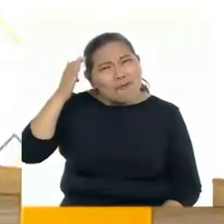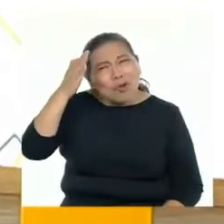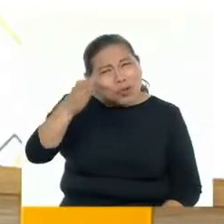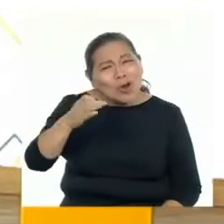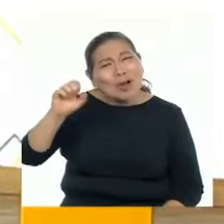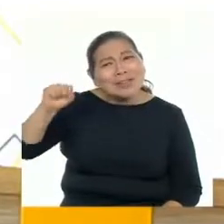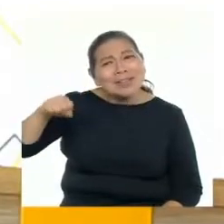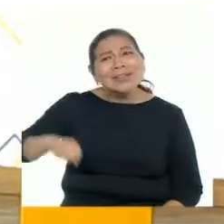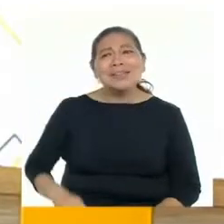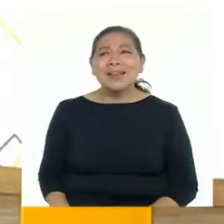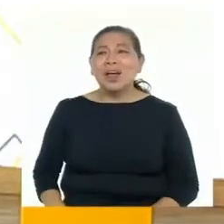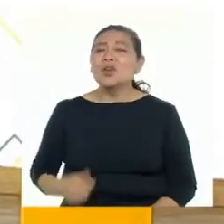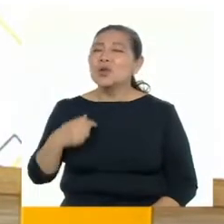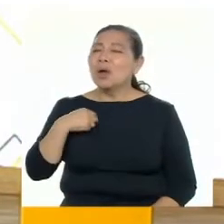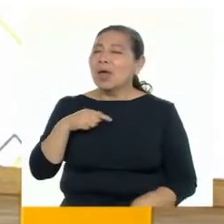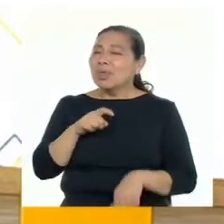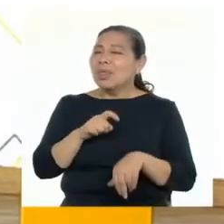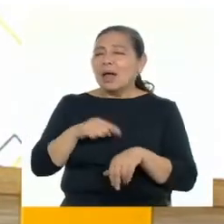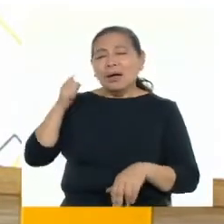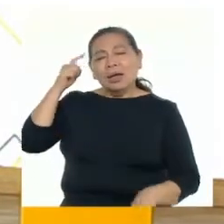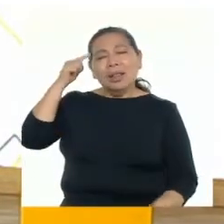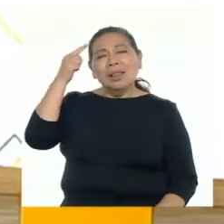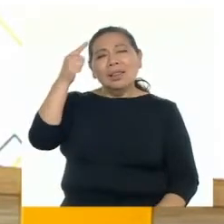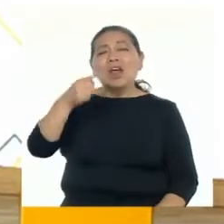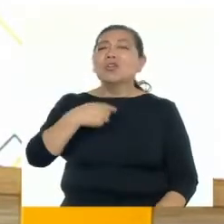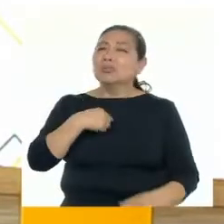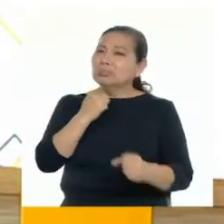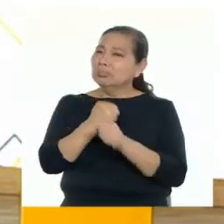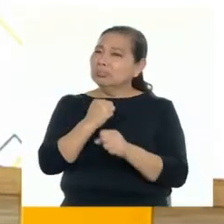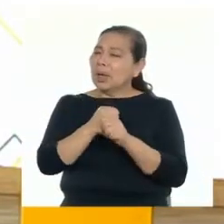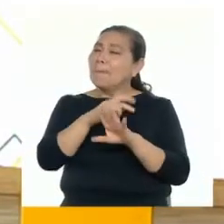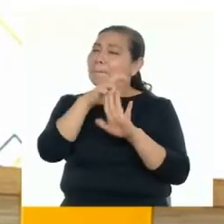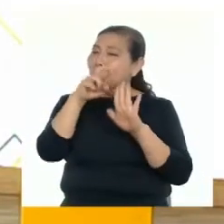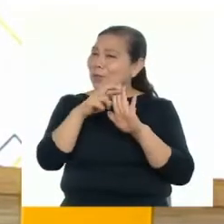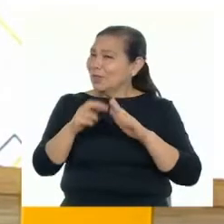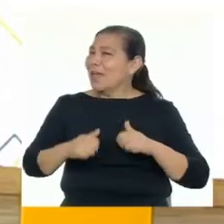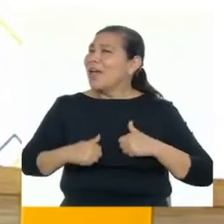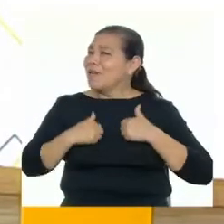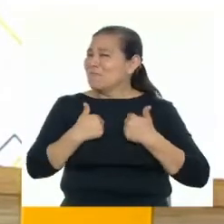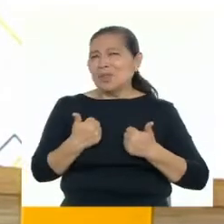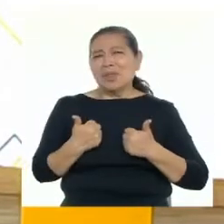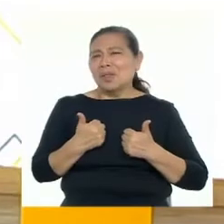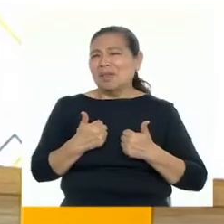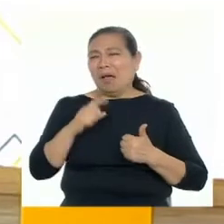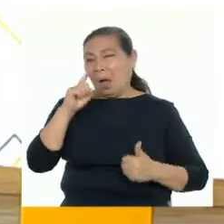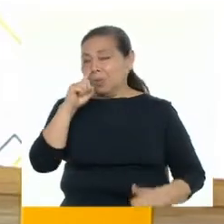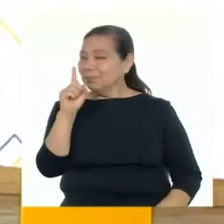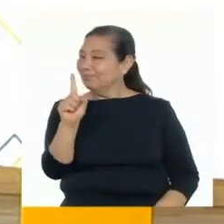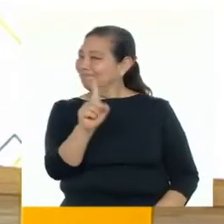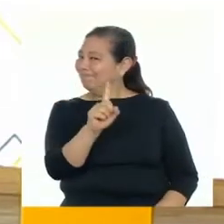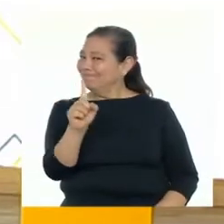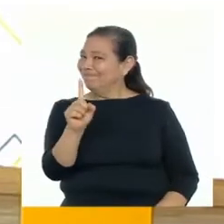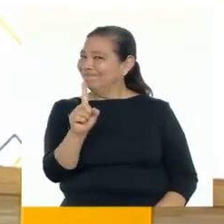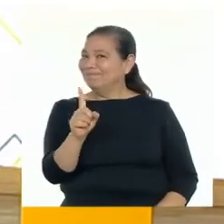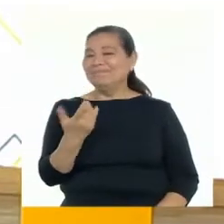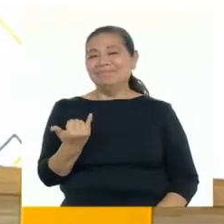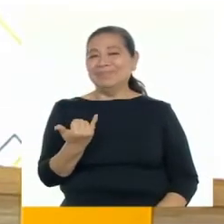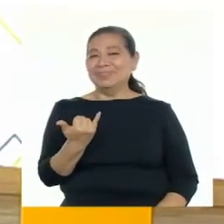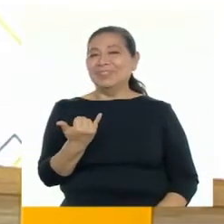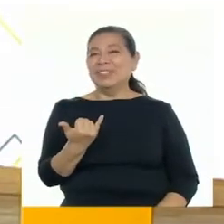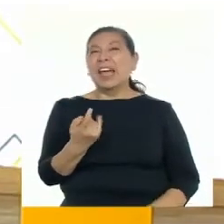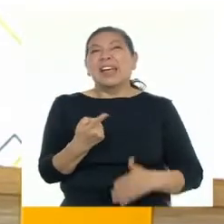Sí. He viajado en el tiempo para decirte que trabajar en nuestro proyecto de vida no es algo aburrido. Al contrario,